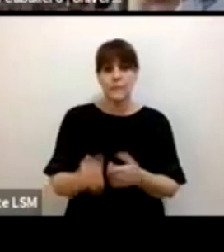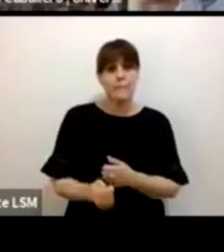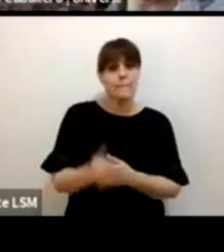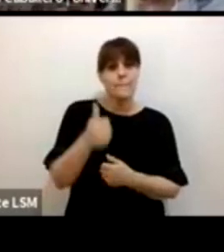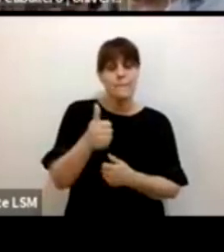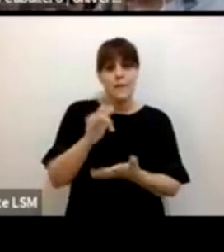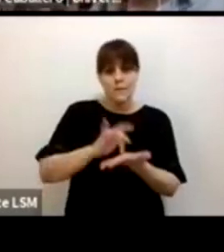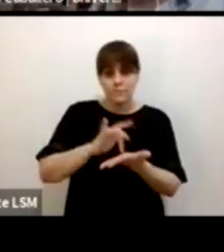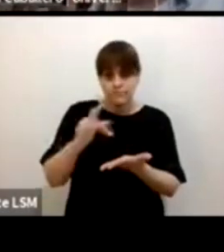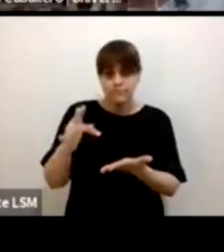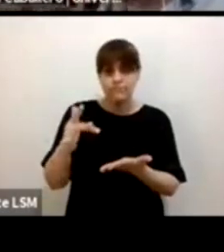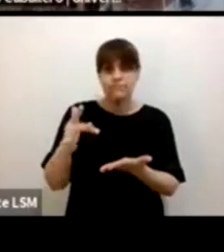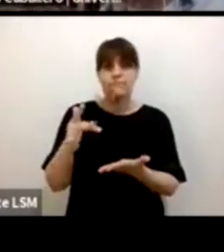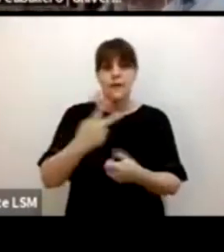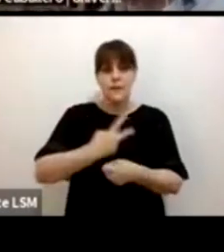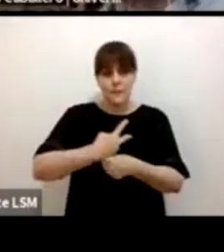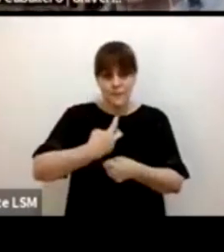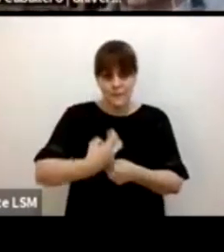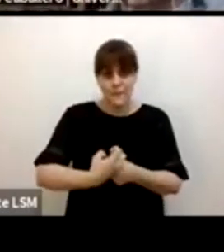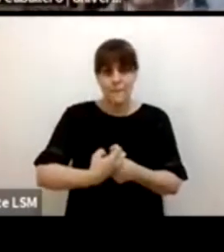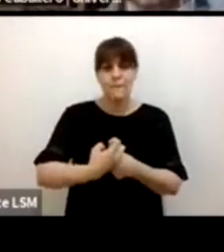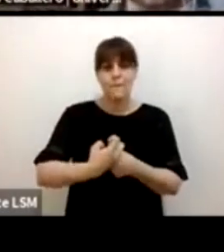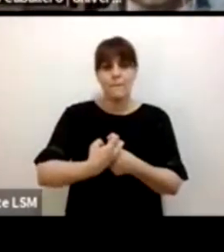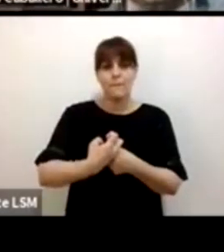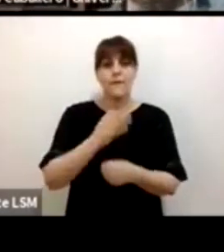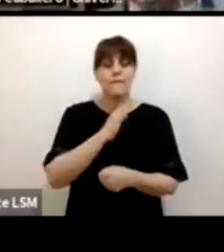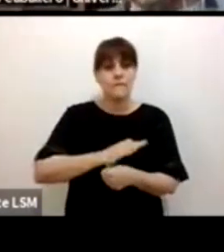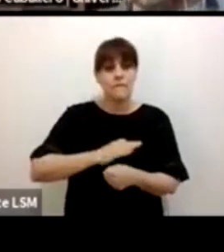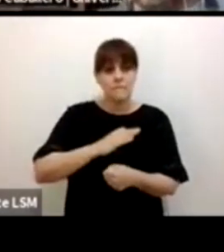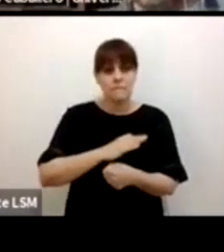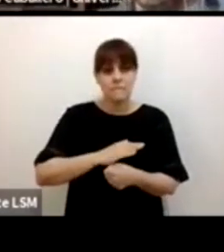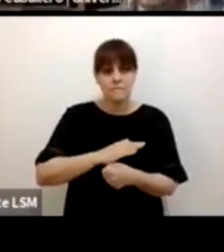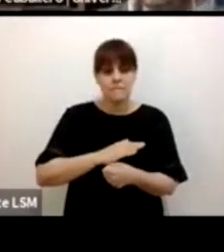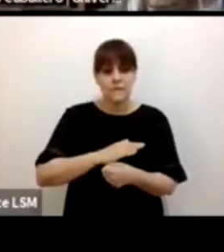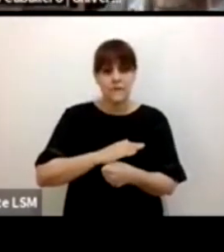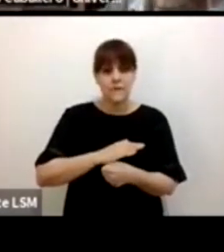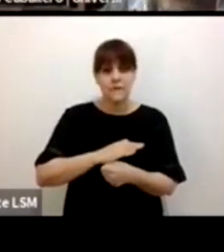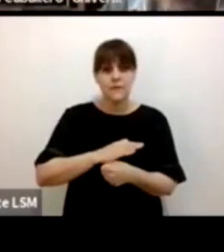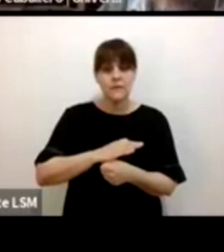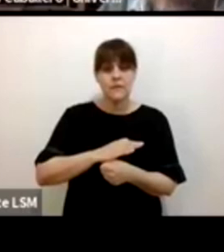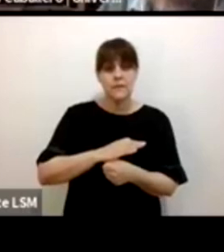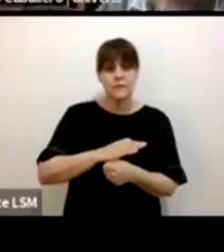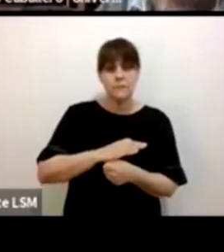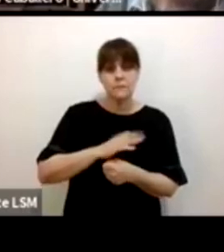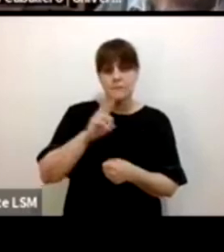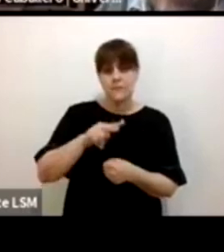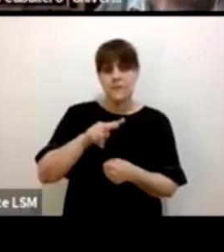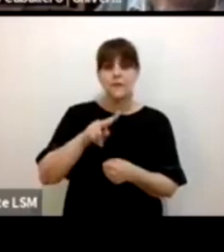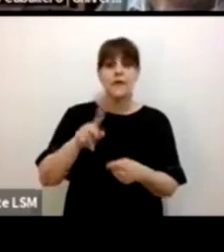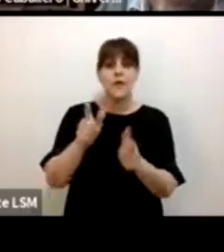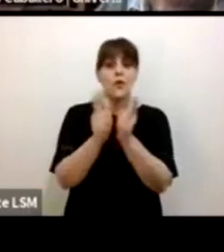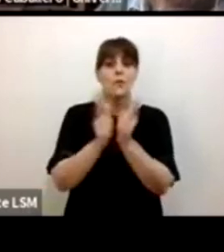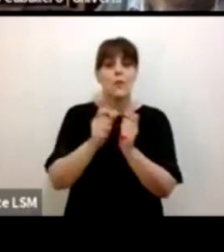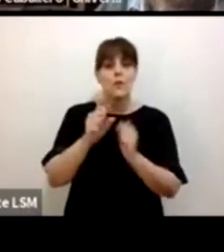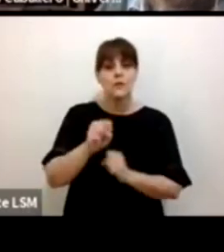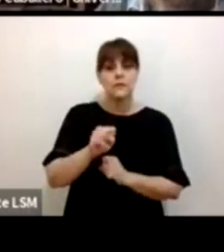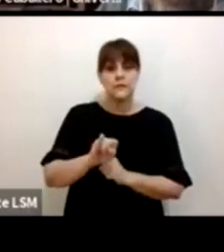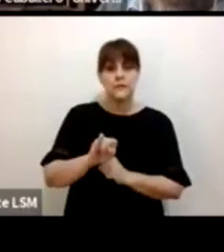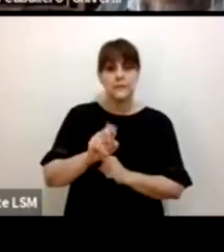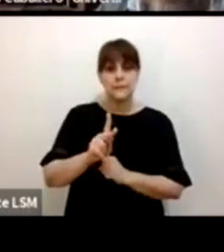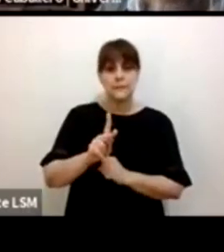pues agradezco mucho la invitación y felicito también el enfoque de CIPINA para encontrar un panel